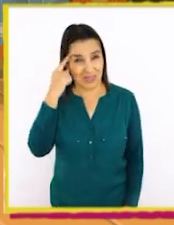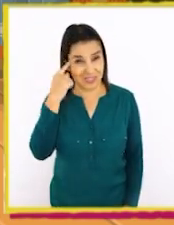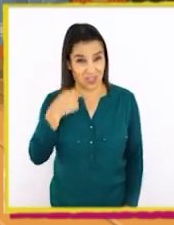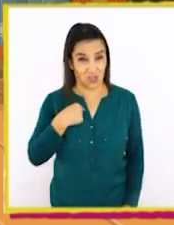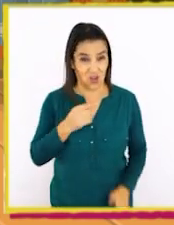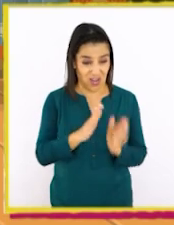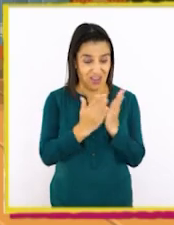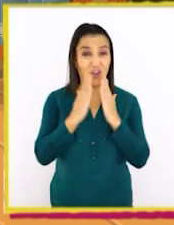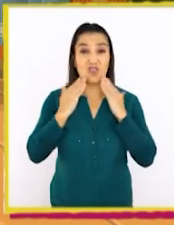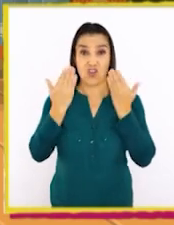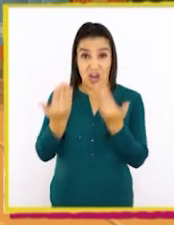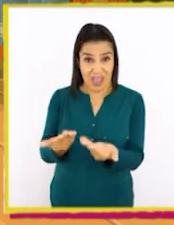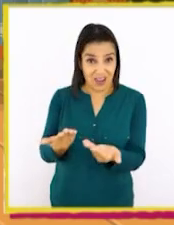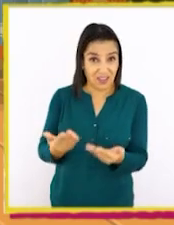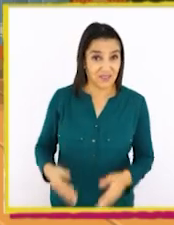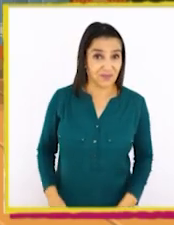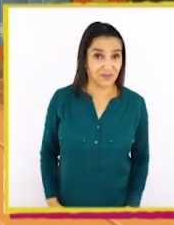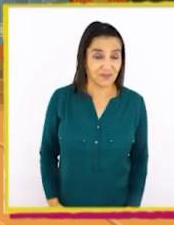donarlo?